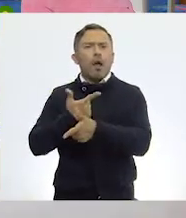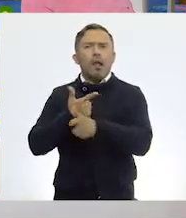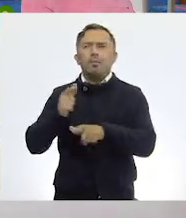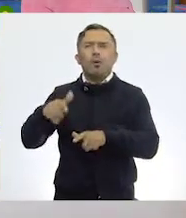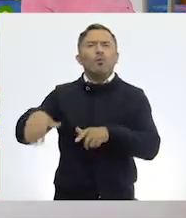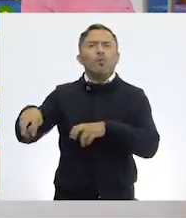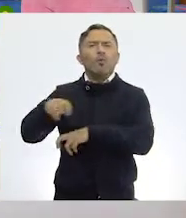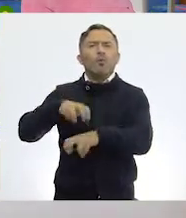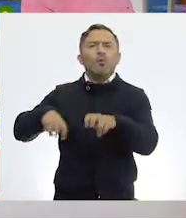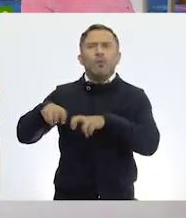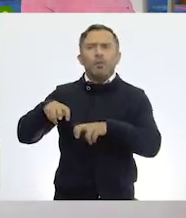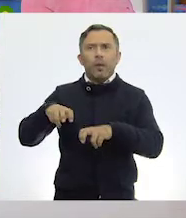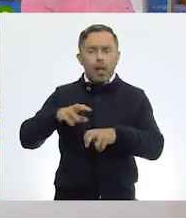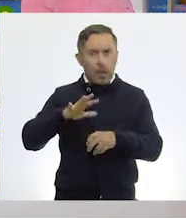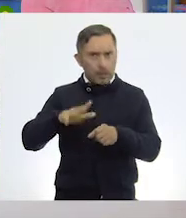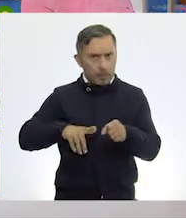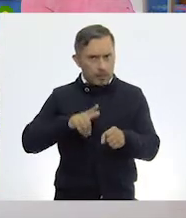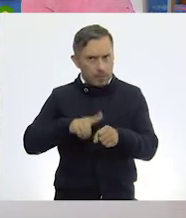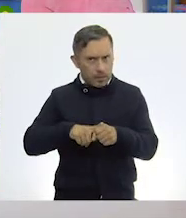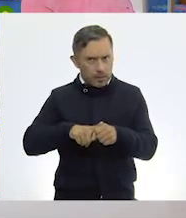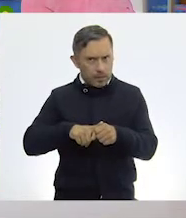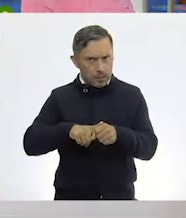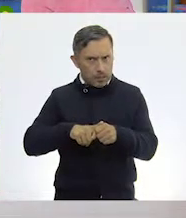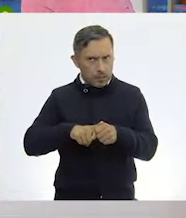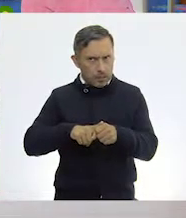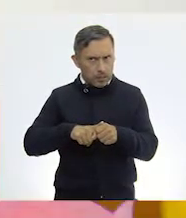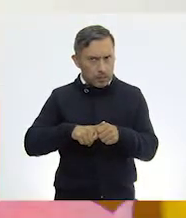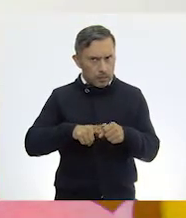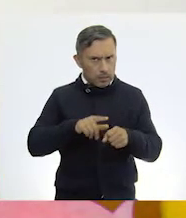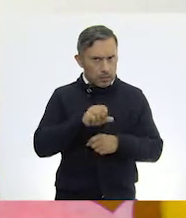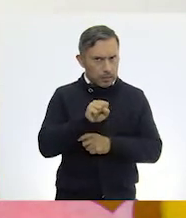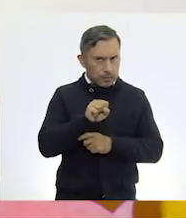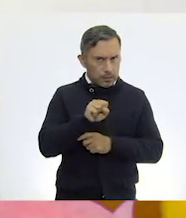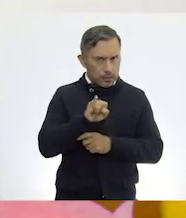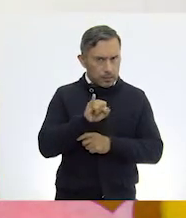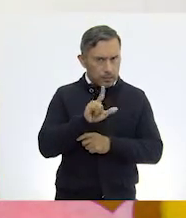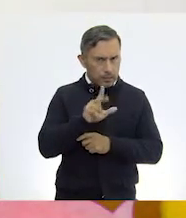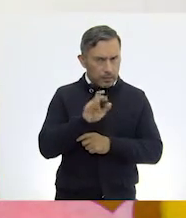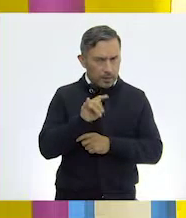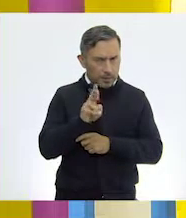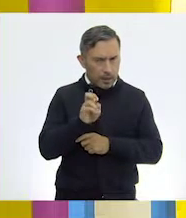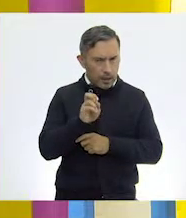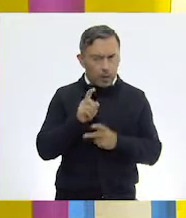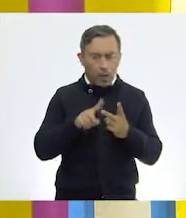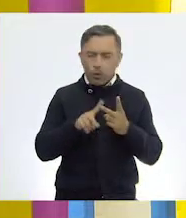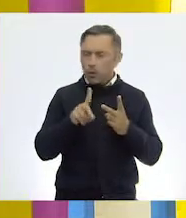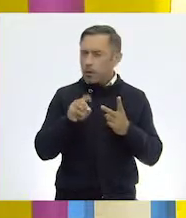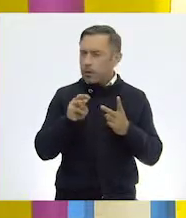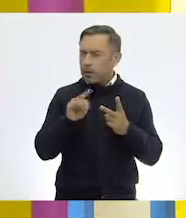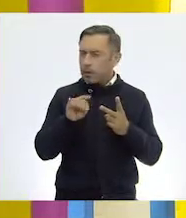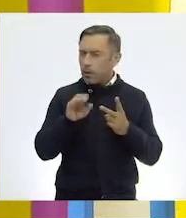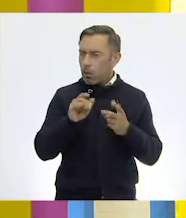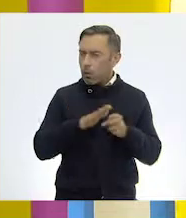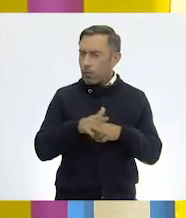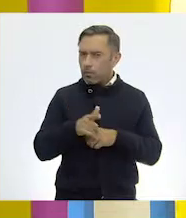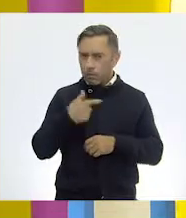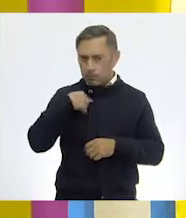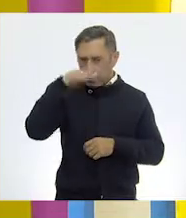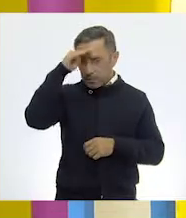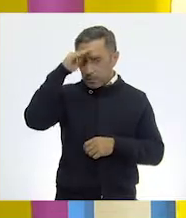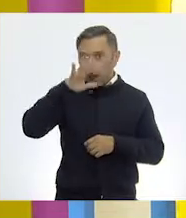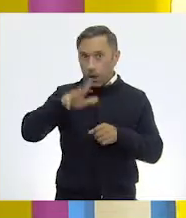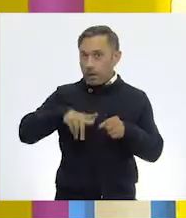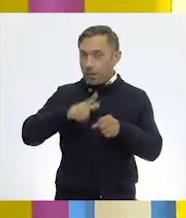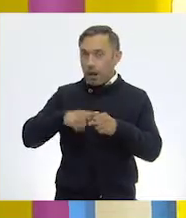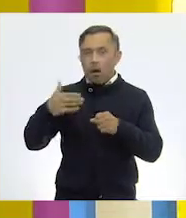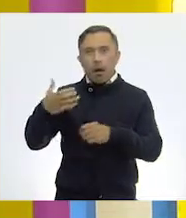¿Los animales silvestres o domésticos? ¿Ustedes qué dicen? Yo creo que los animales silvestres, porque ellos se